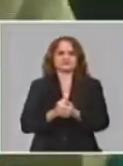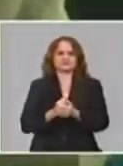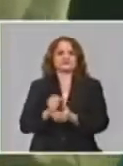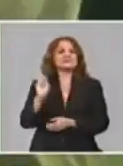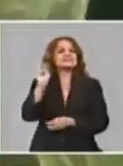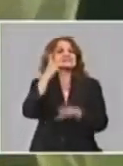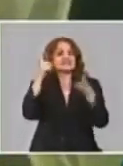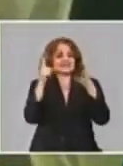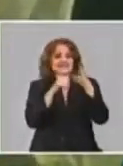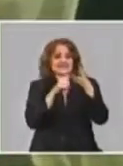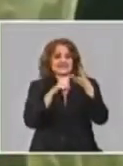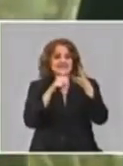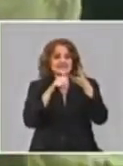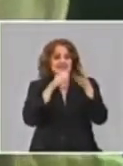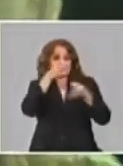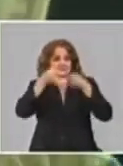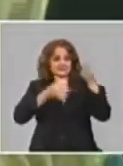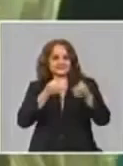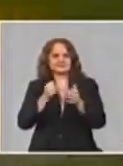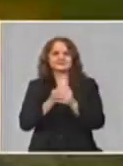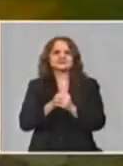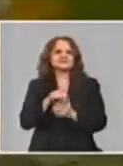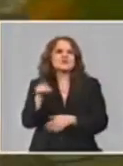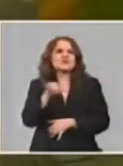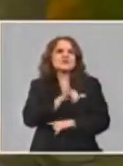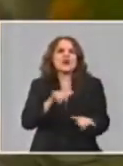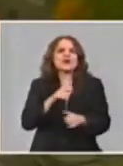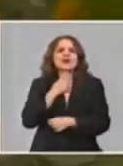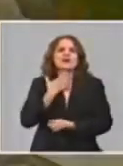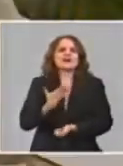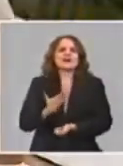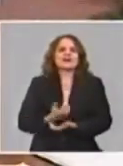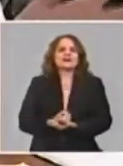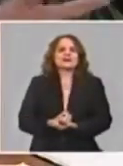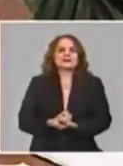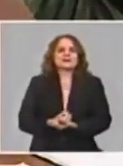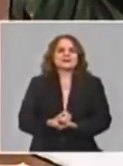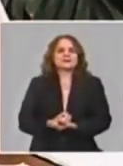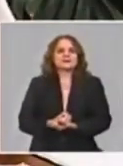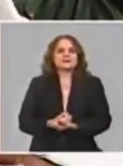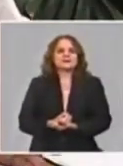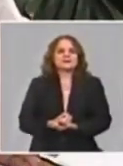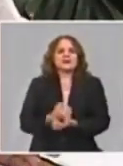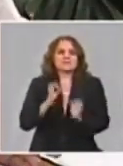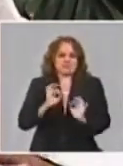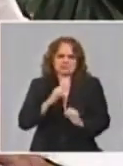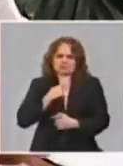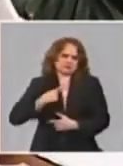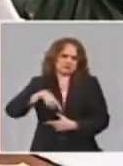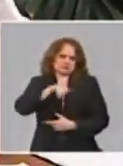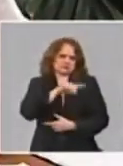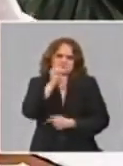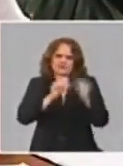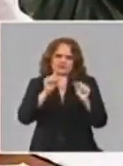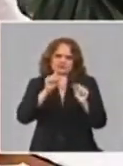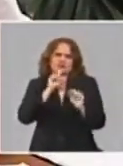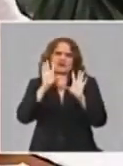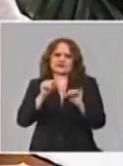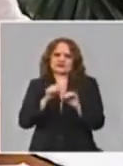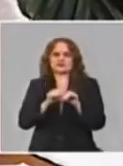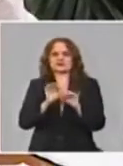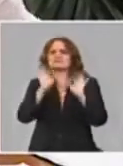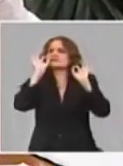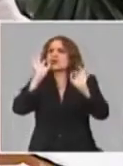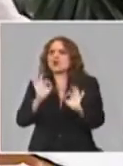tiene que ver con que indiscutiblemente, lo dice todo el mundo y nosotros queremos ratificarlo, habrá un antes y un después de la COVID,